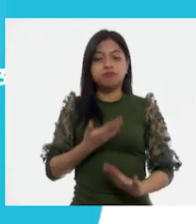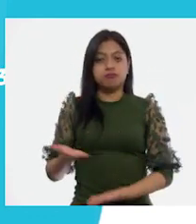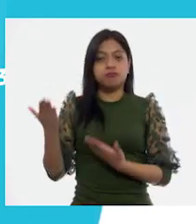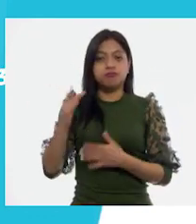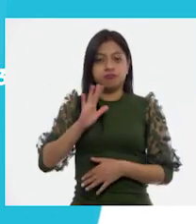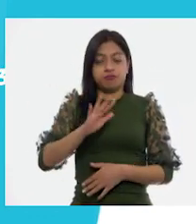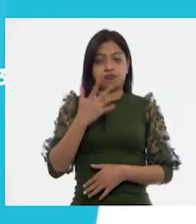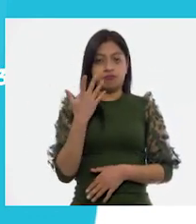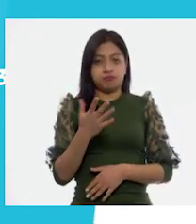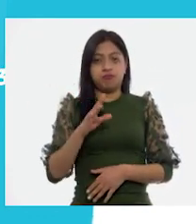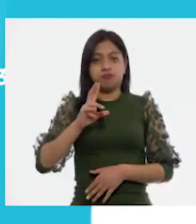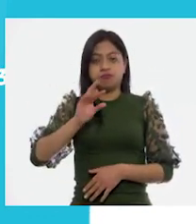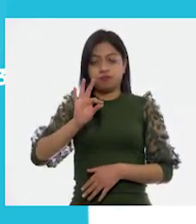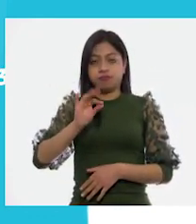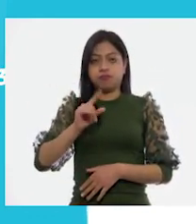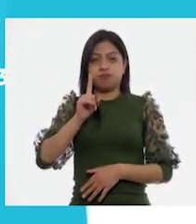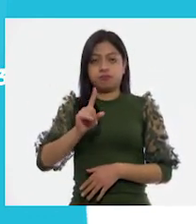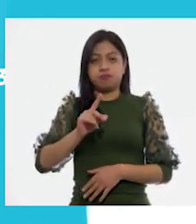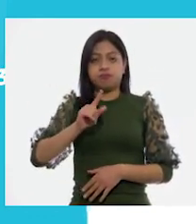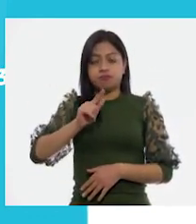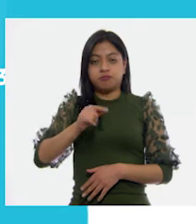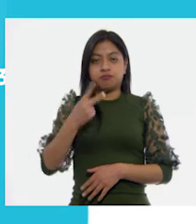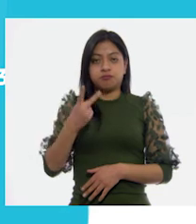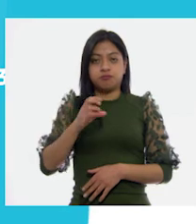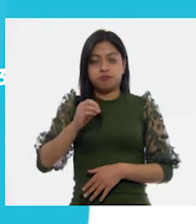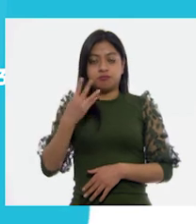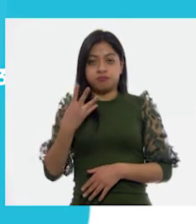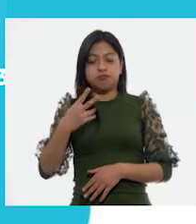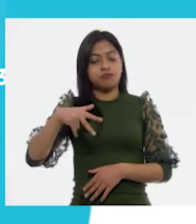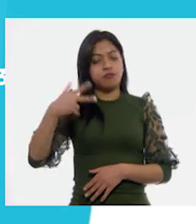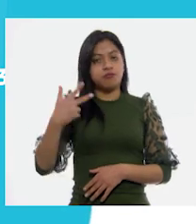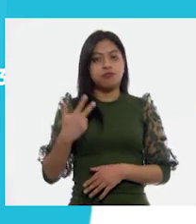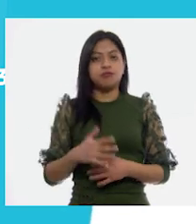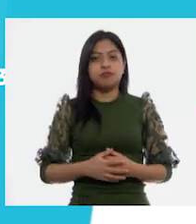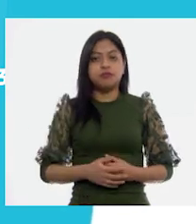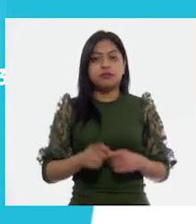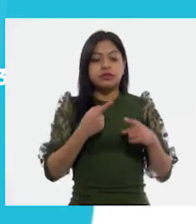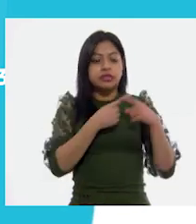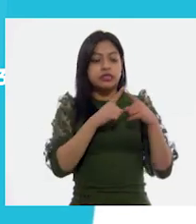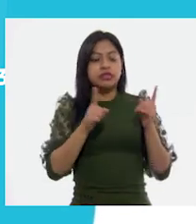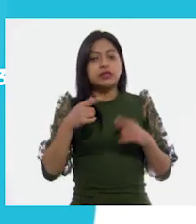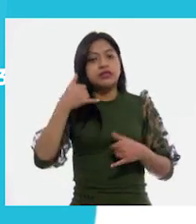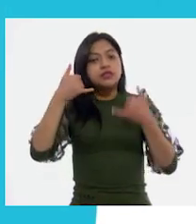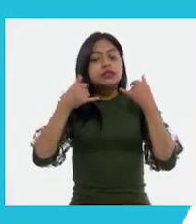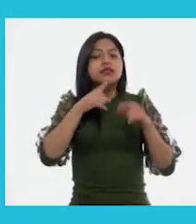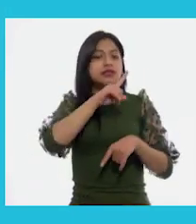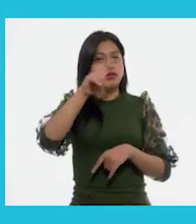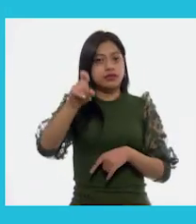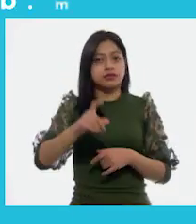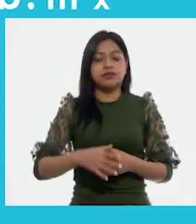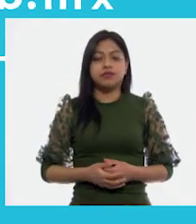teléfono 5541-7204-13. Cien líneas.